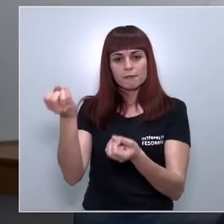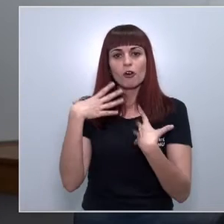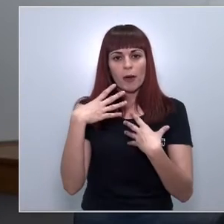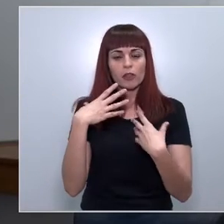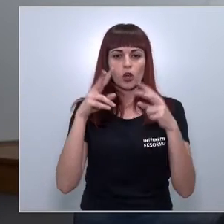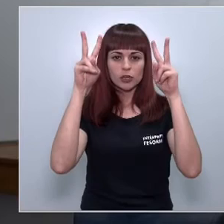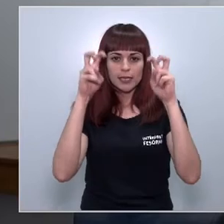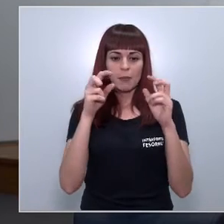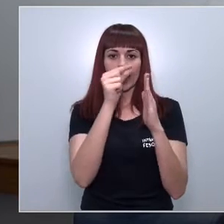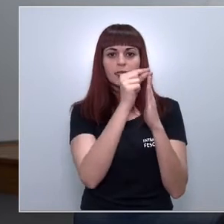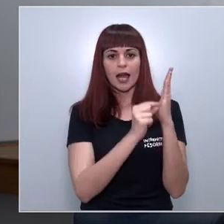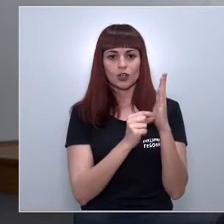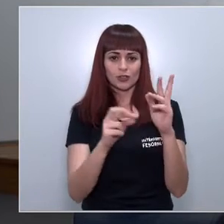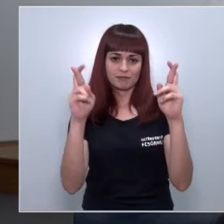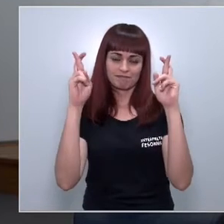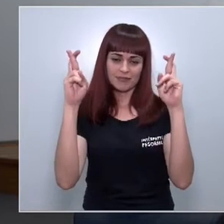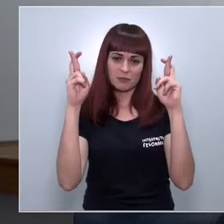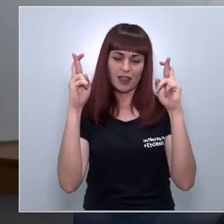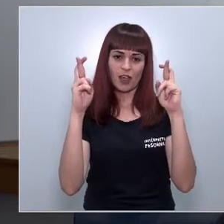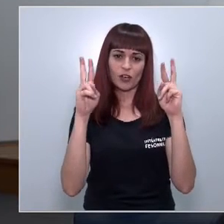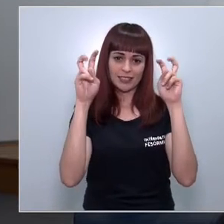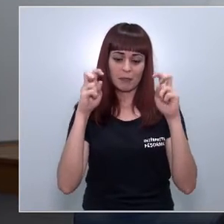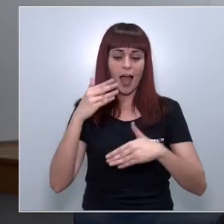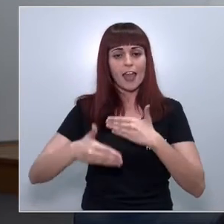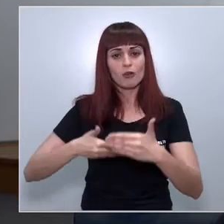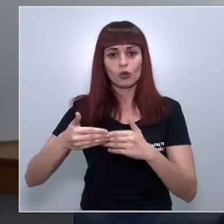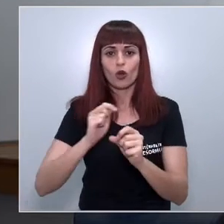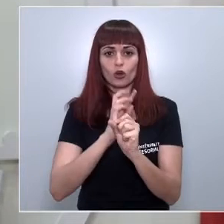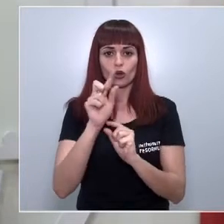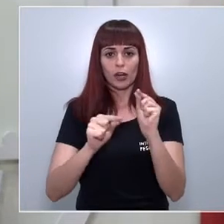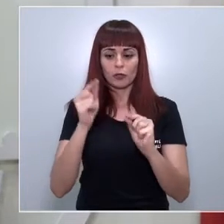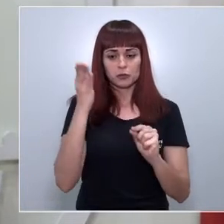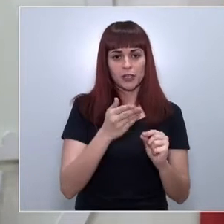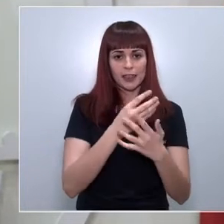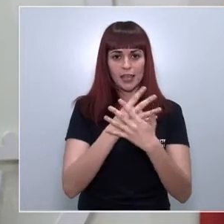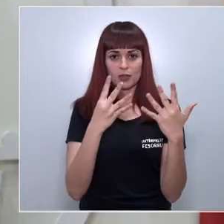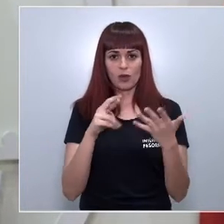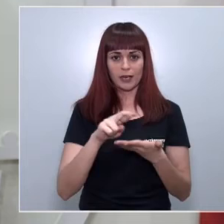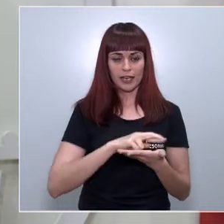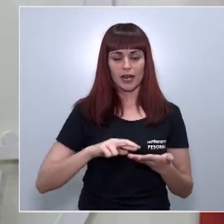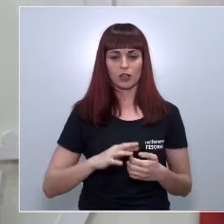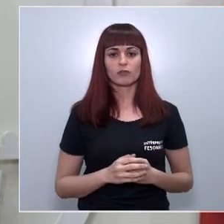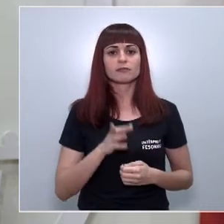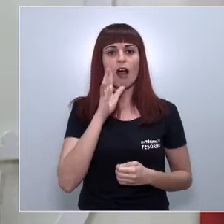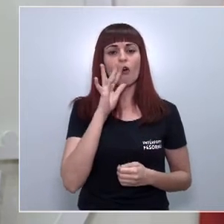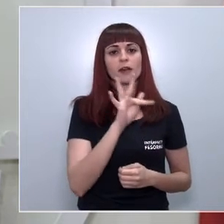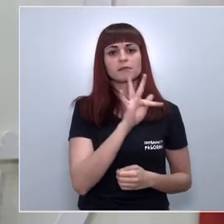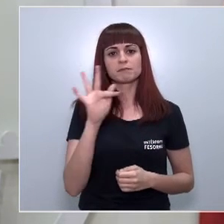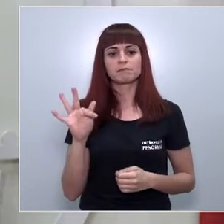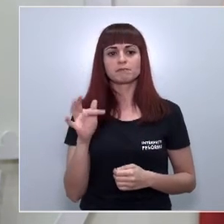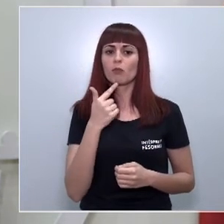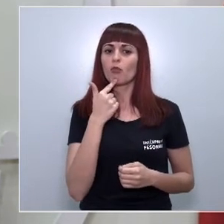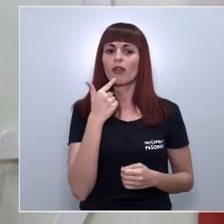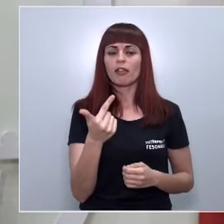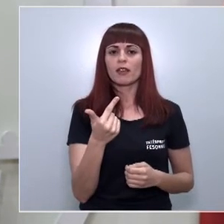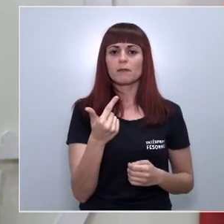sobre los datos esperanzadores de la evolución del COVID-19 en nuestra región. Y, bueno, voy a pasar a enumerar